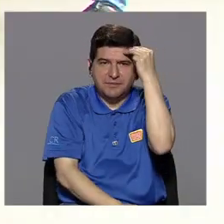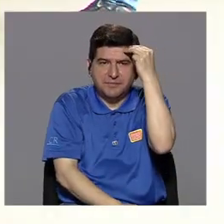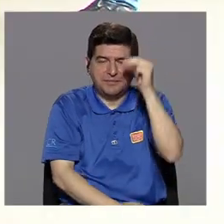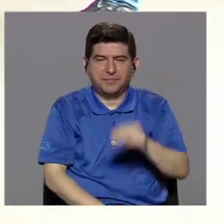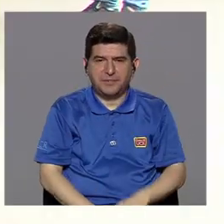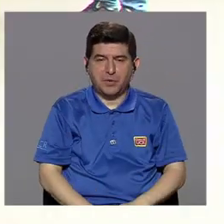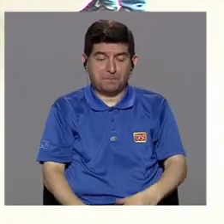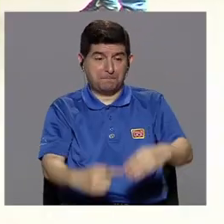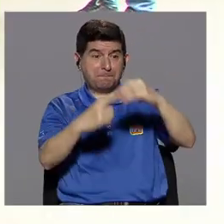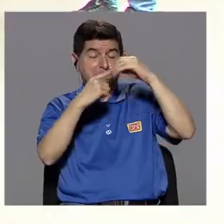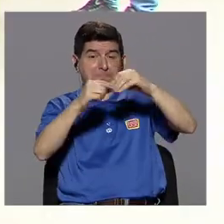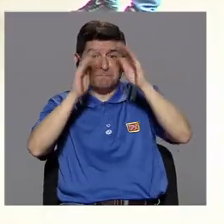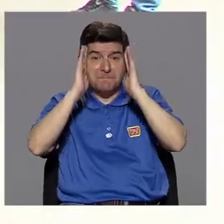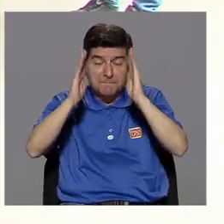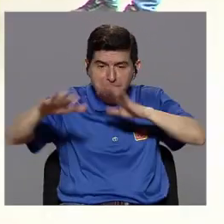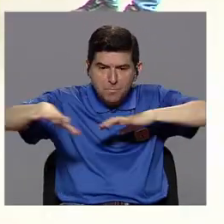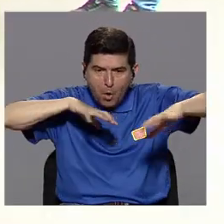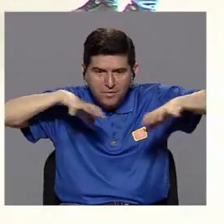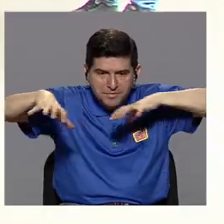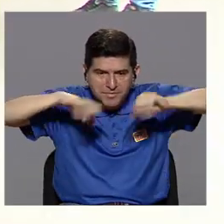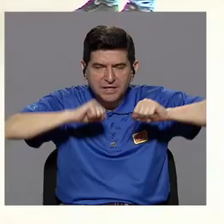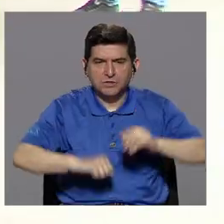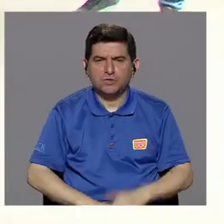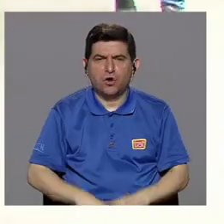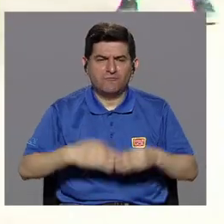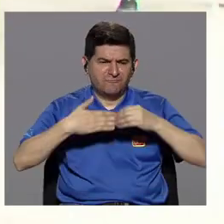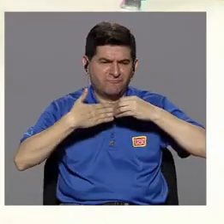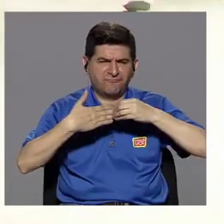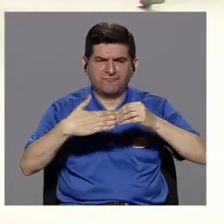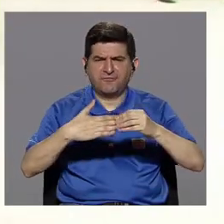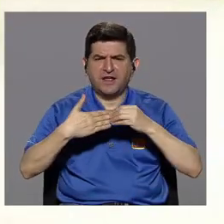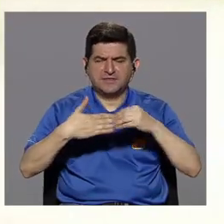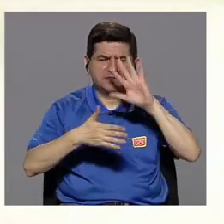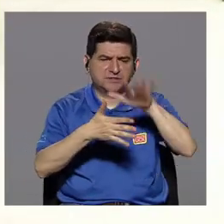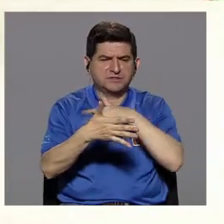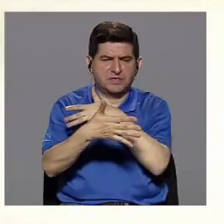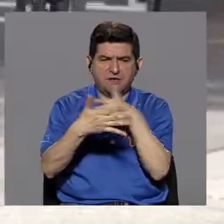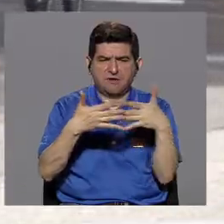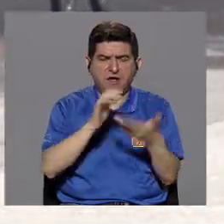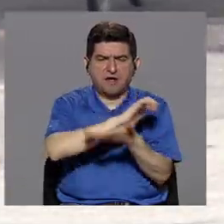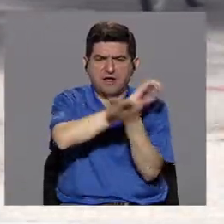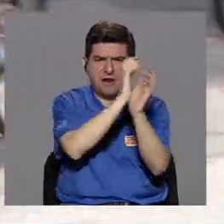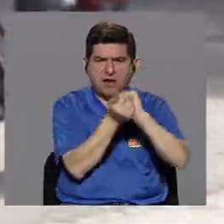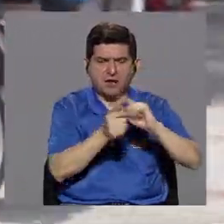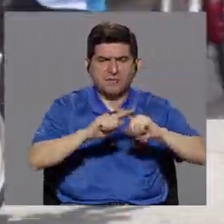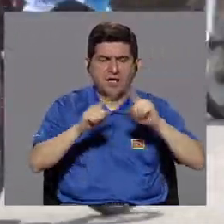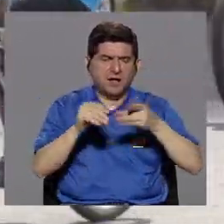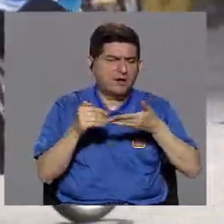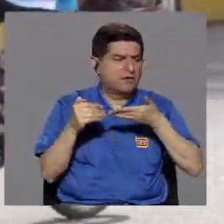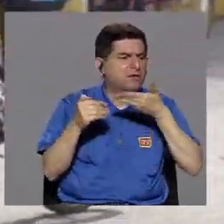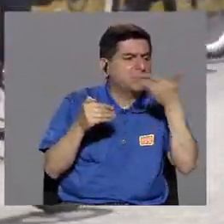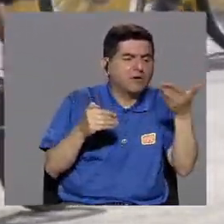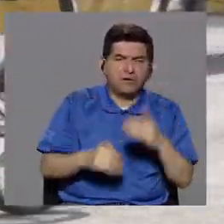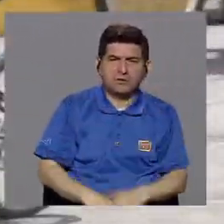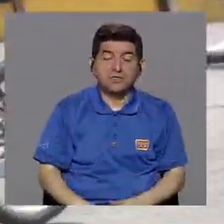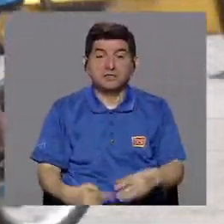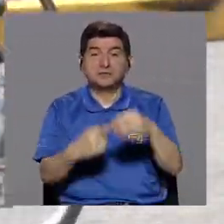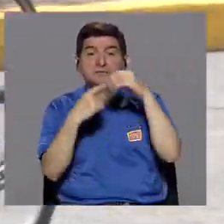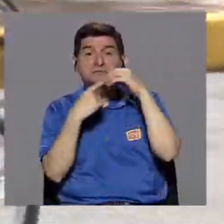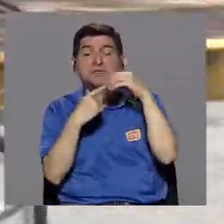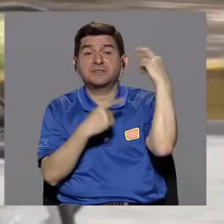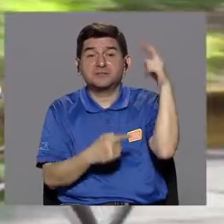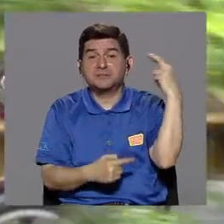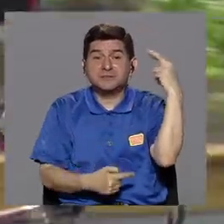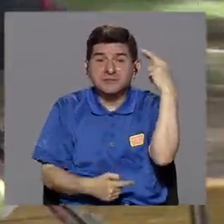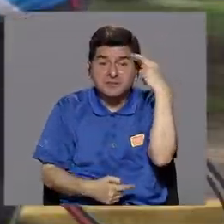priorizar el movimiento, flexibilizar horarios, modificar una serie de factores que son los principales causantes de